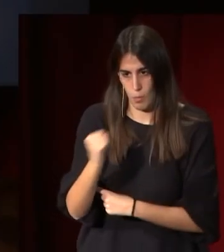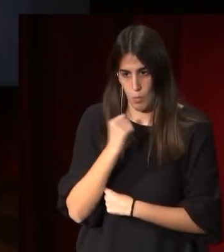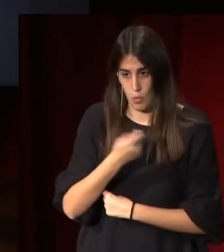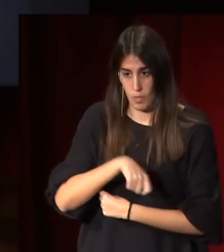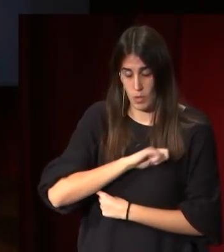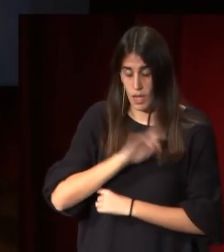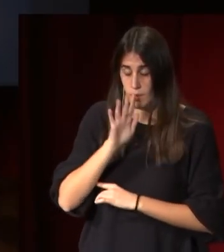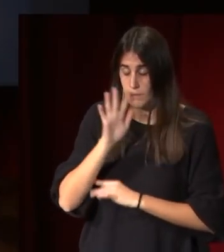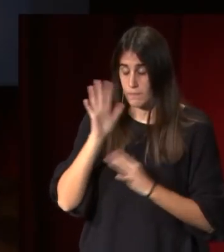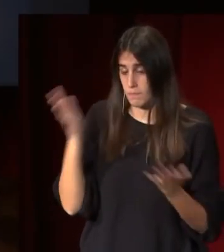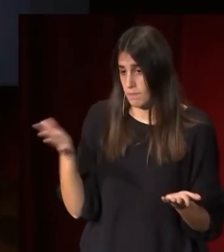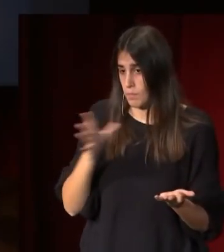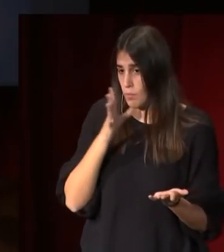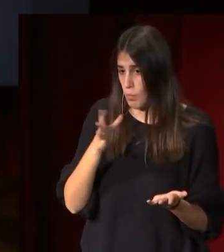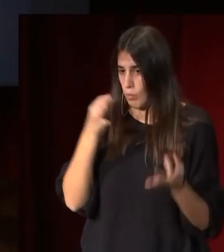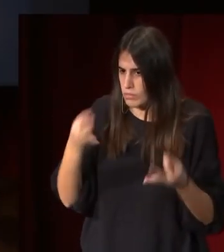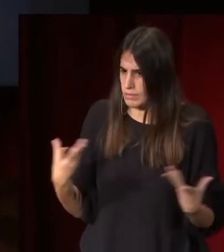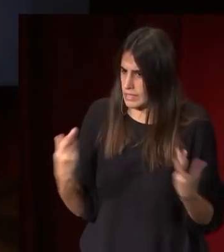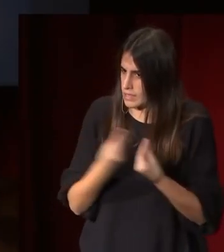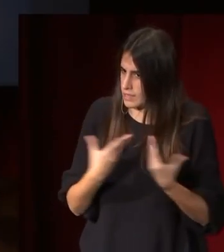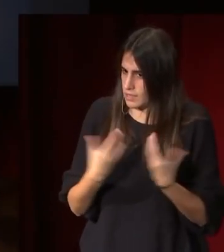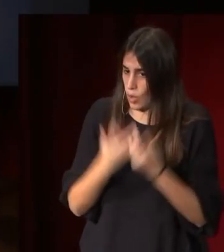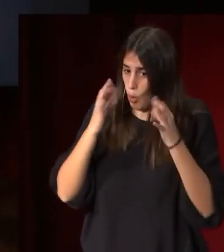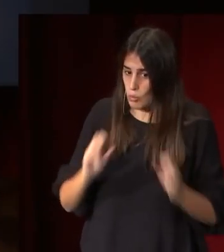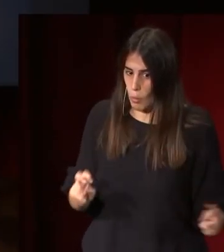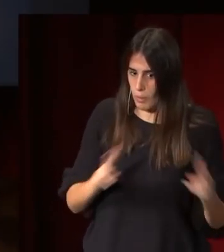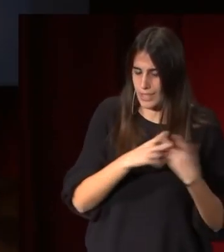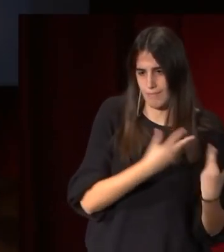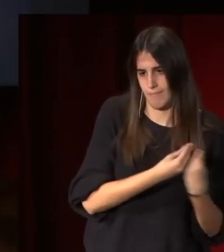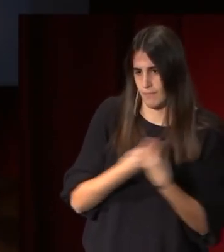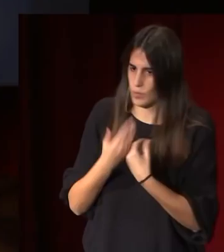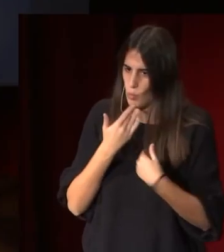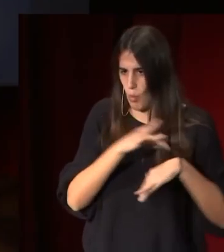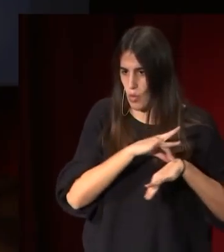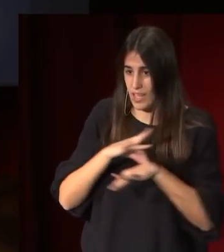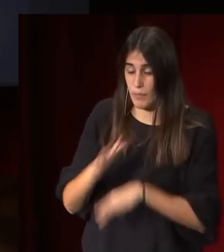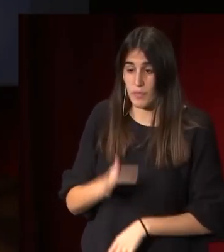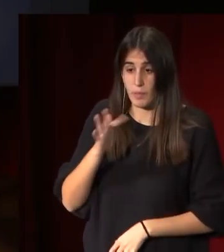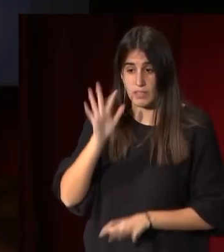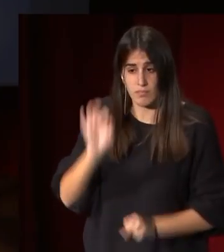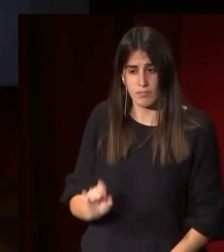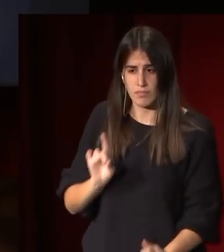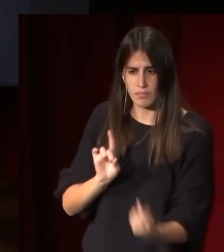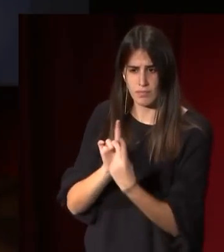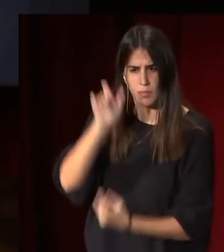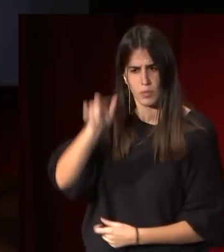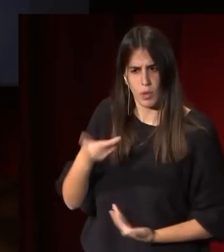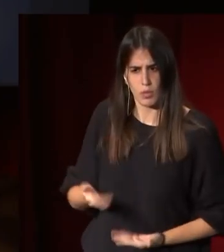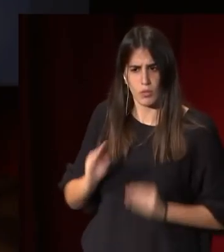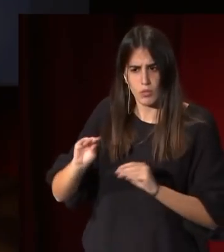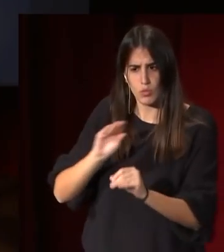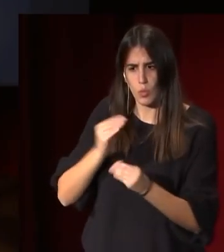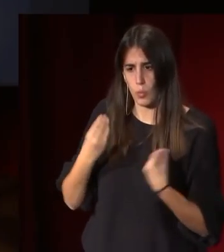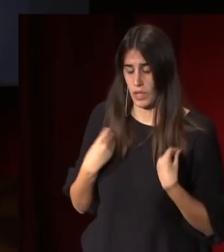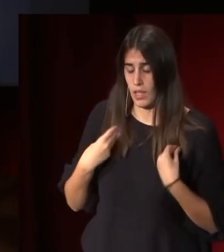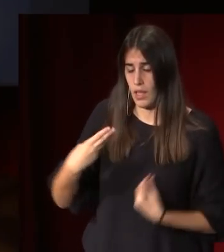le acompañaron desde su llegada a París y además allí conoció a alguien también muy importante en su vida que es